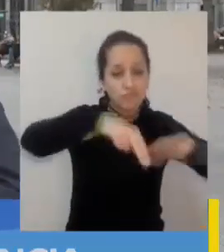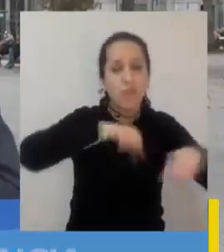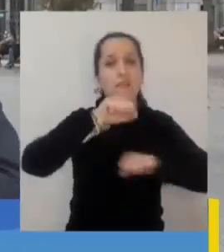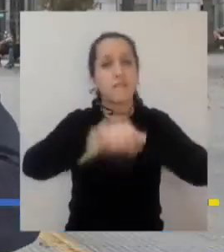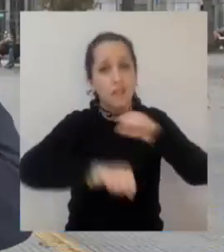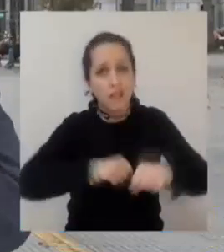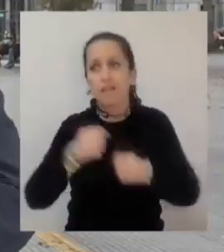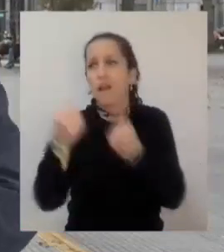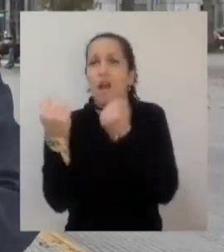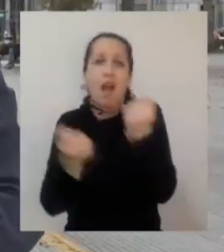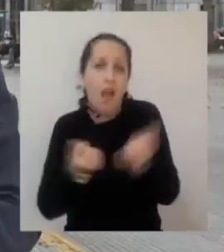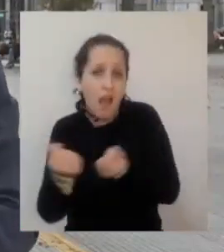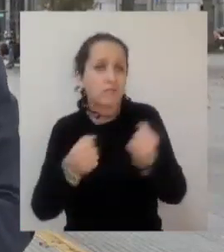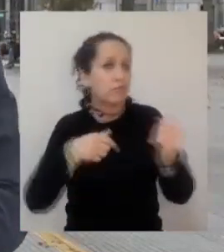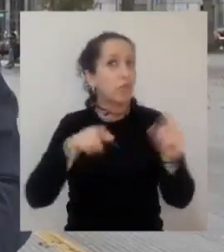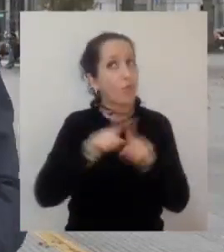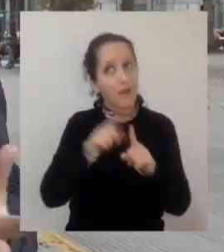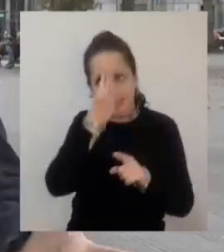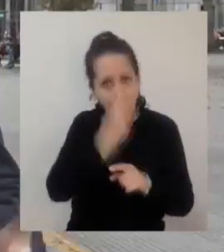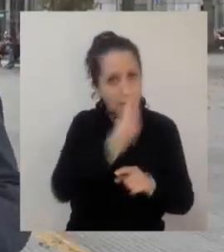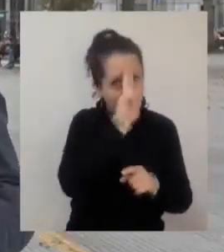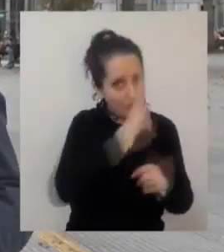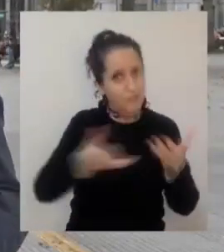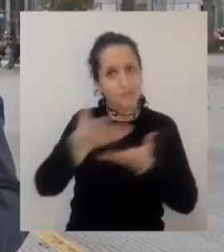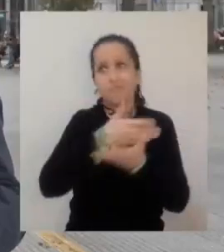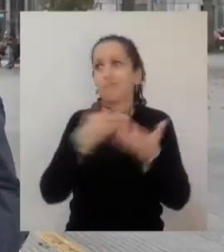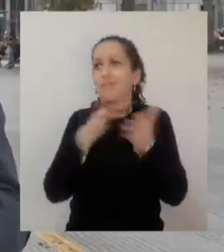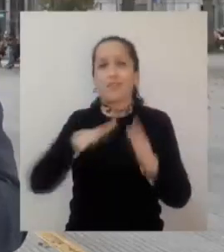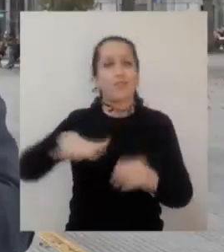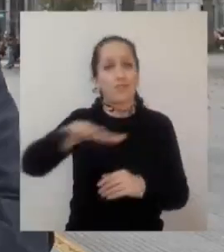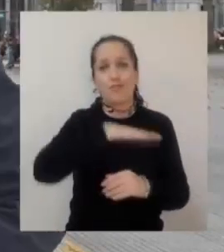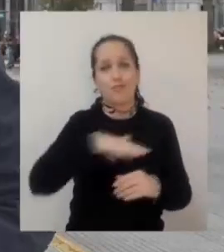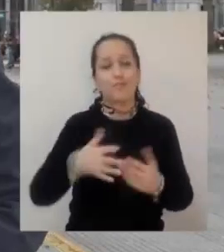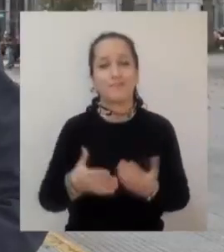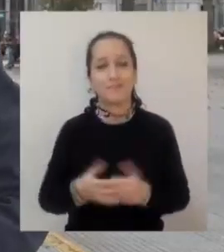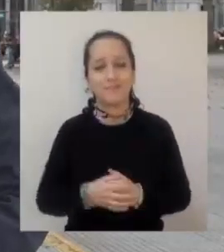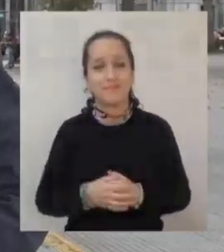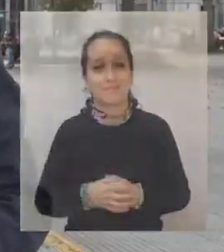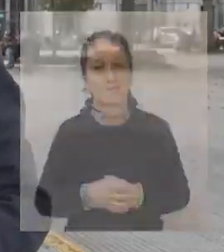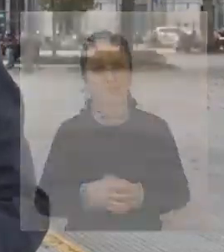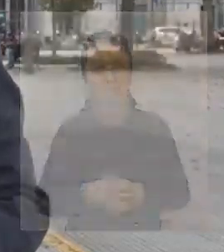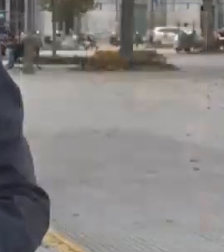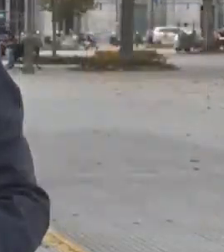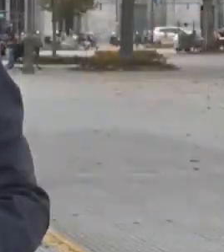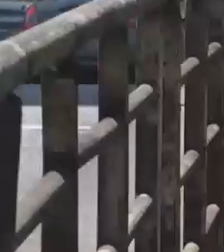entre todas las vecinas y vecinos que utilizan el espacio público para movilizarse.